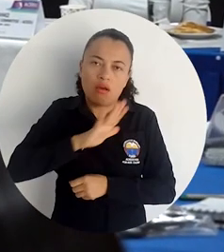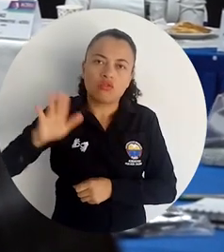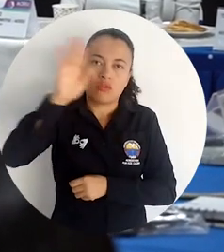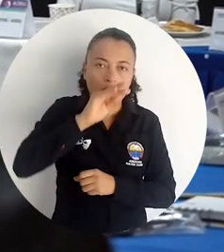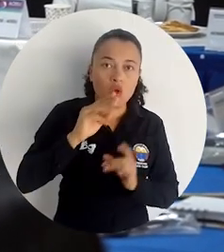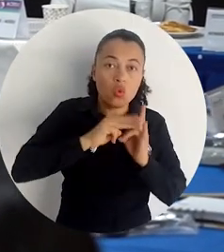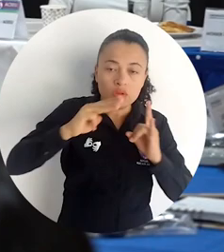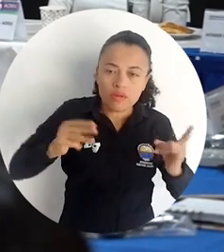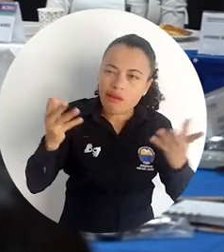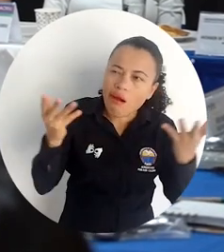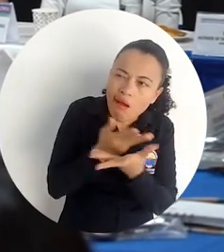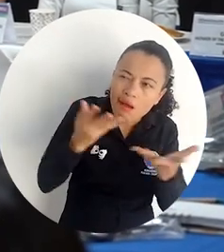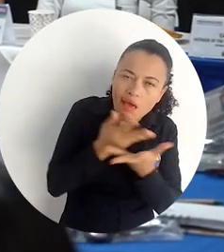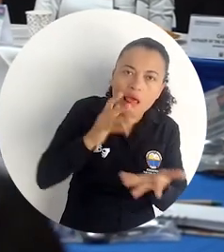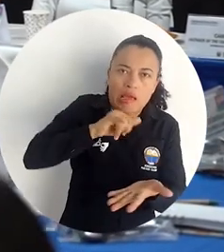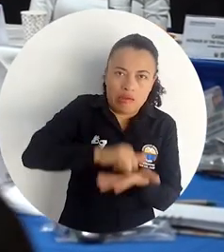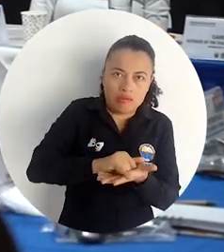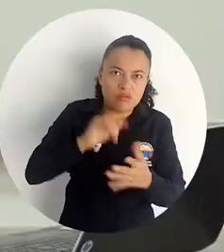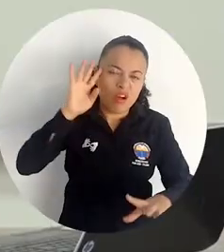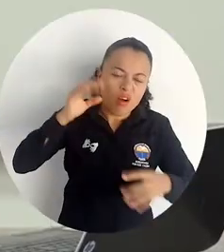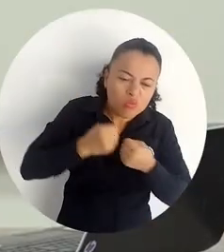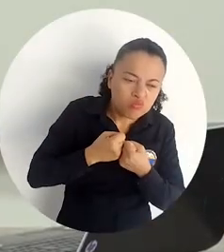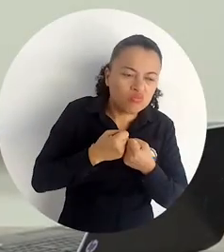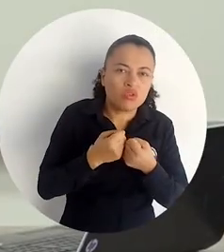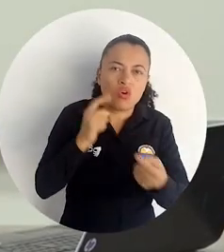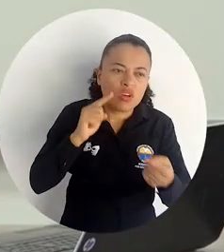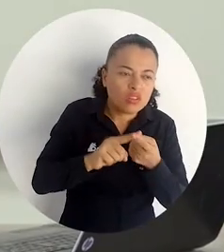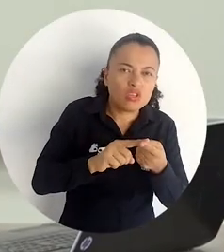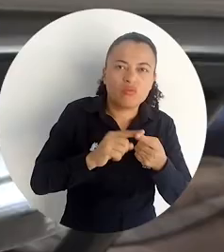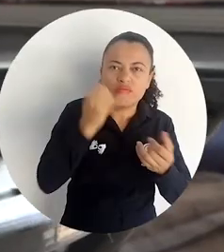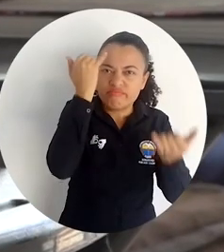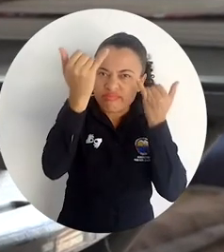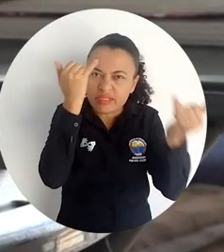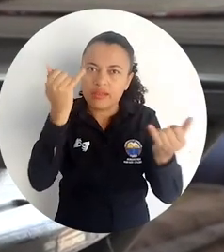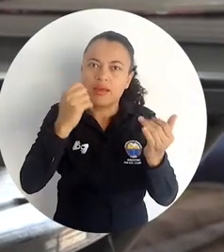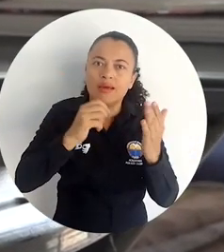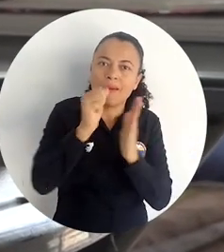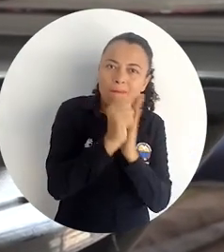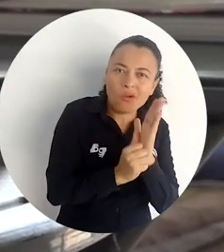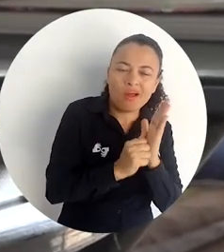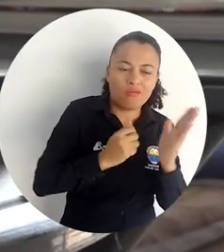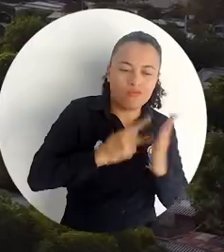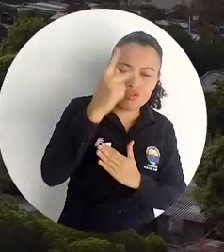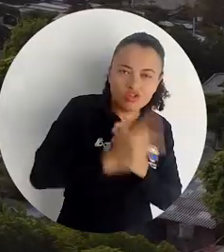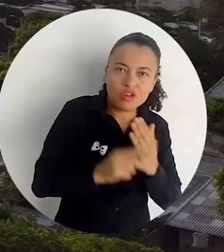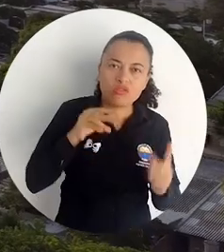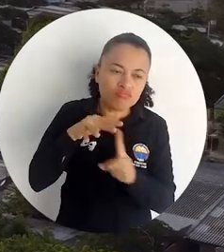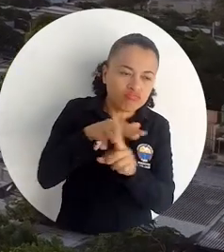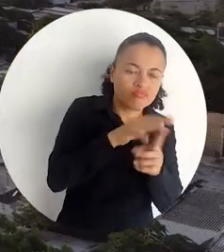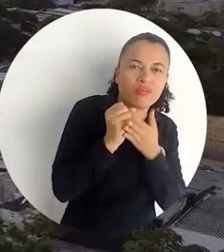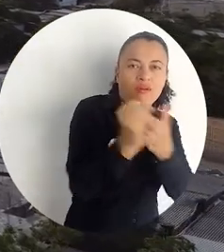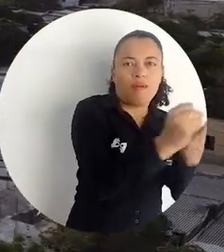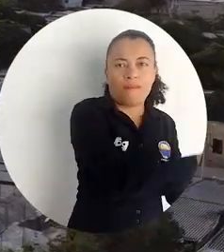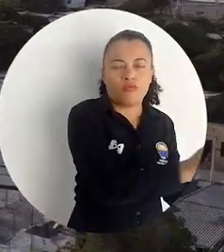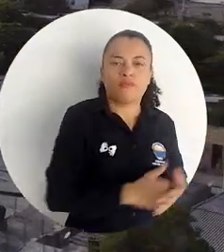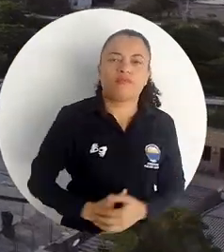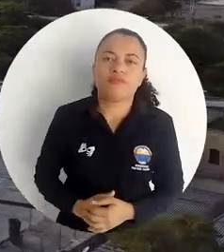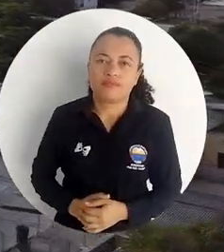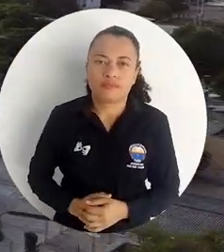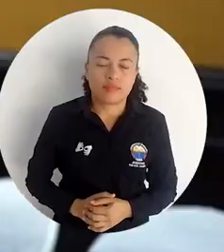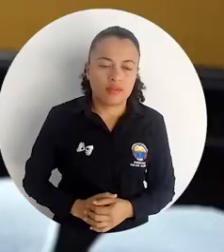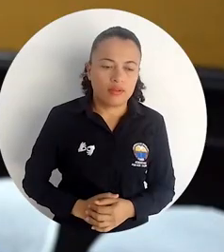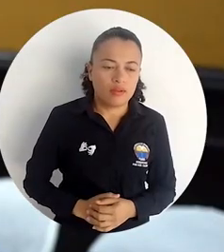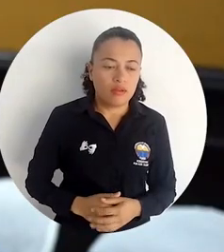Magdalena sostiene relaciones sólidas y articuladas para propiciar iniciativas, programas y proyectos en beneficio de sus zonas de